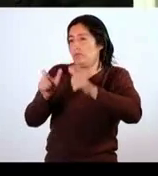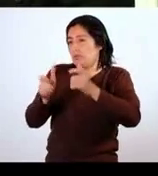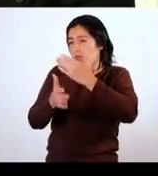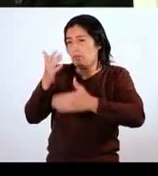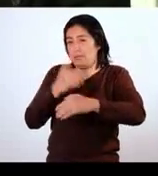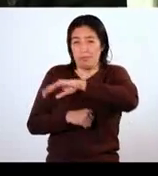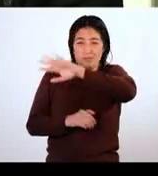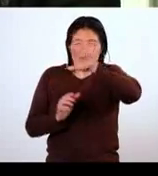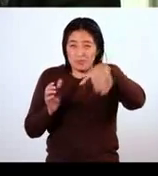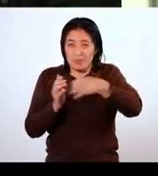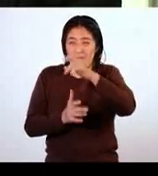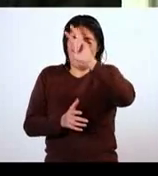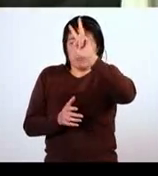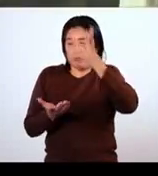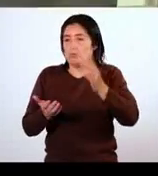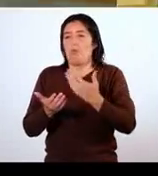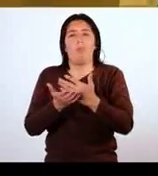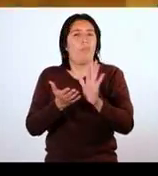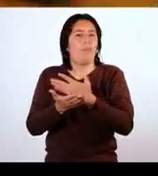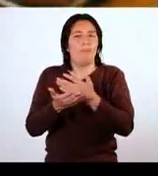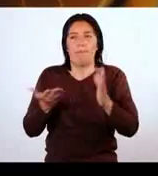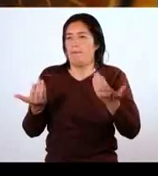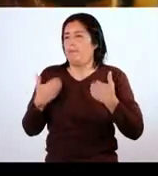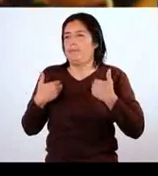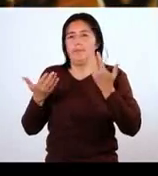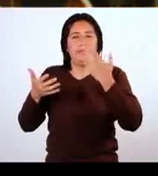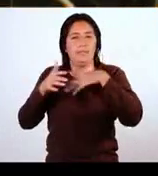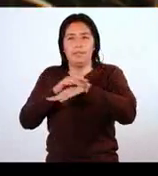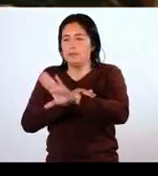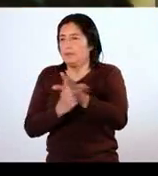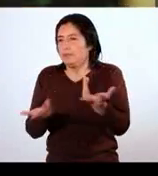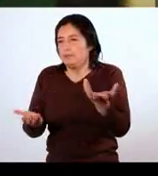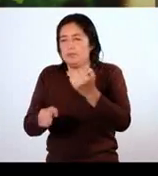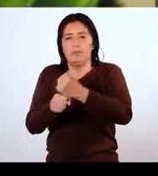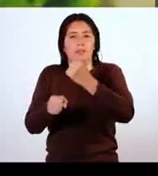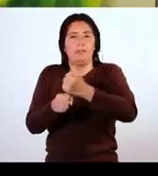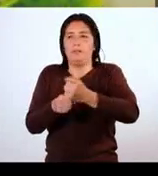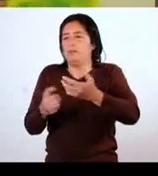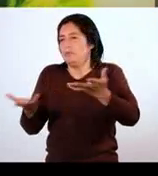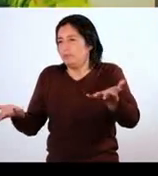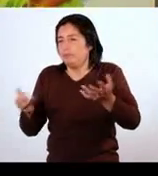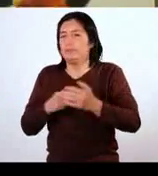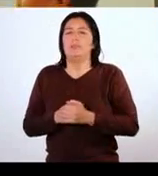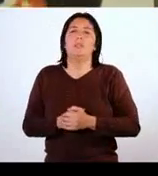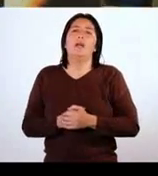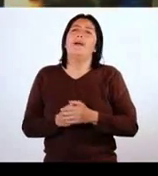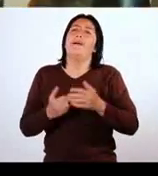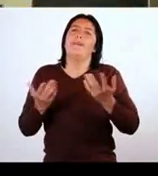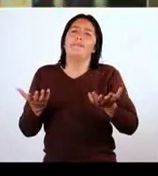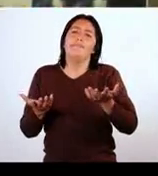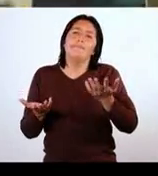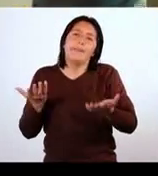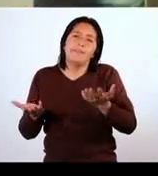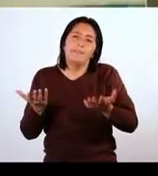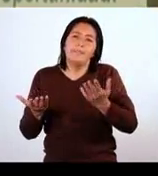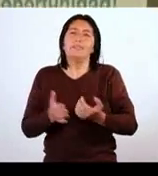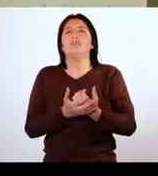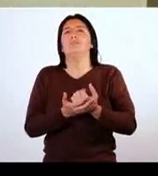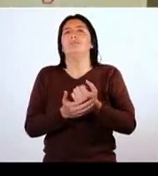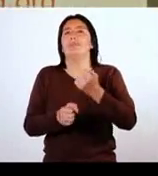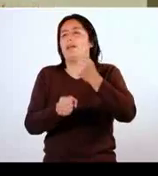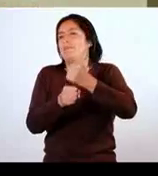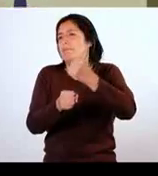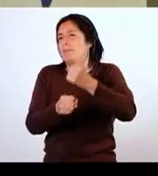con discapacidad en el Perú no tienen acceso a la participación económica efectiva. Sea esta mediante empleo